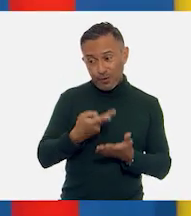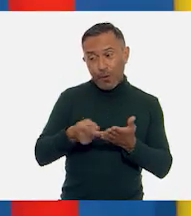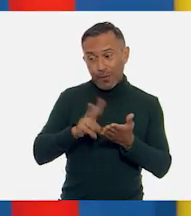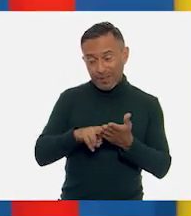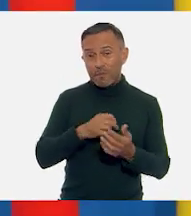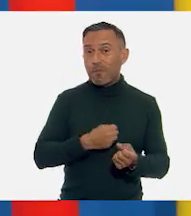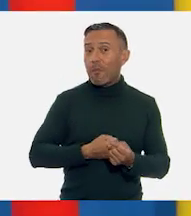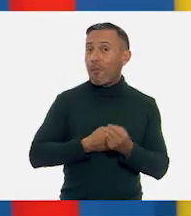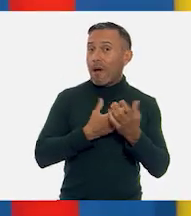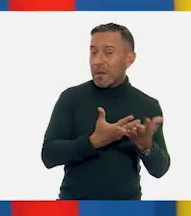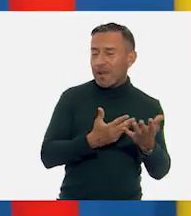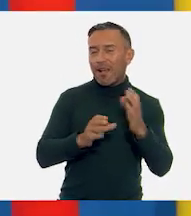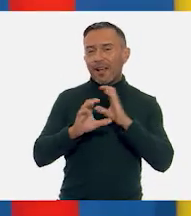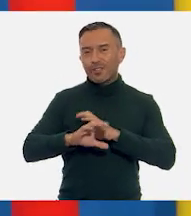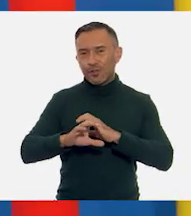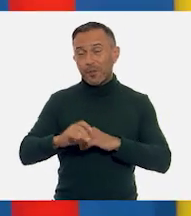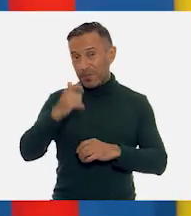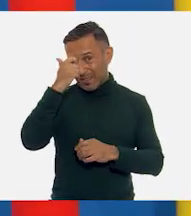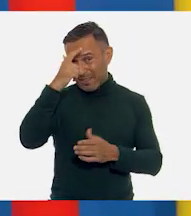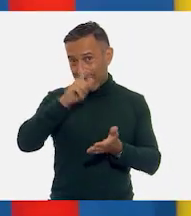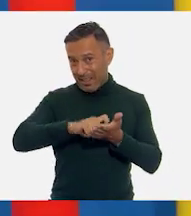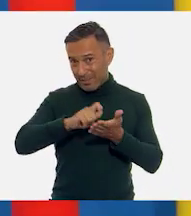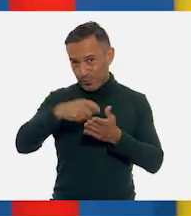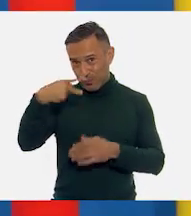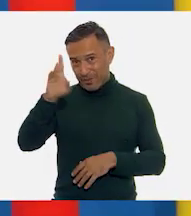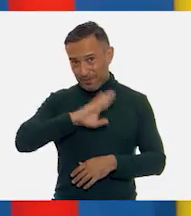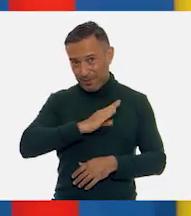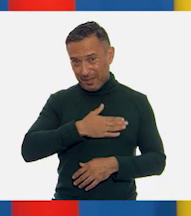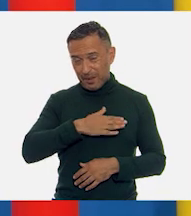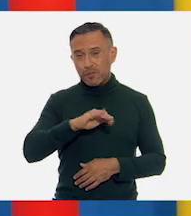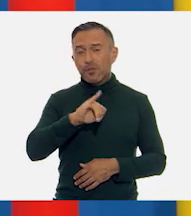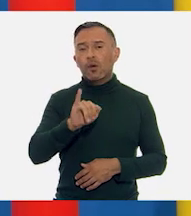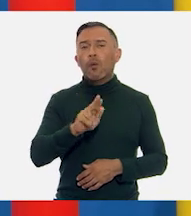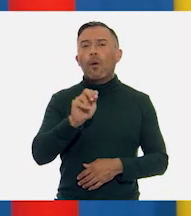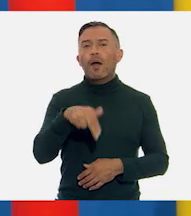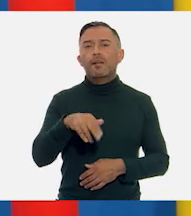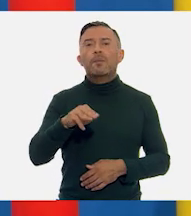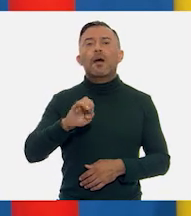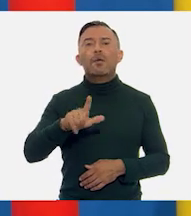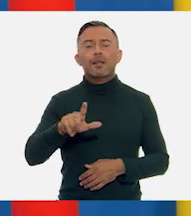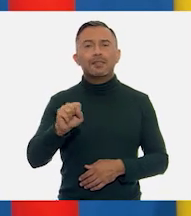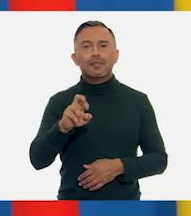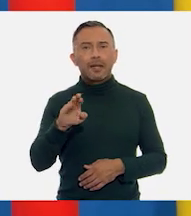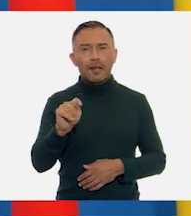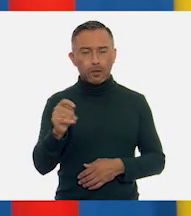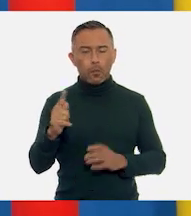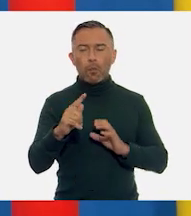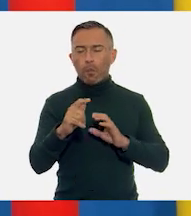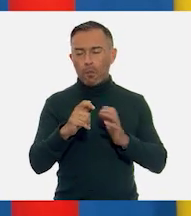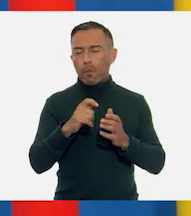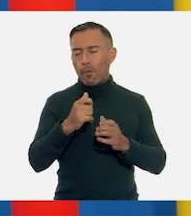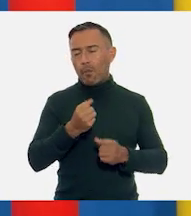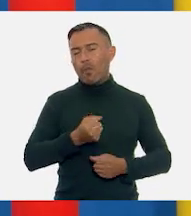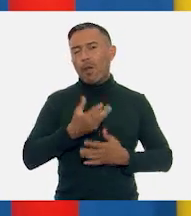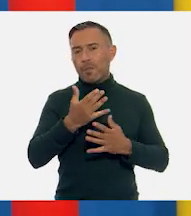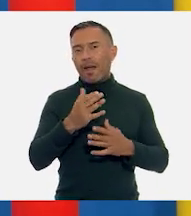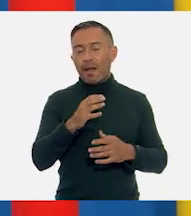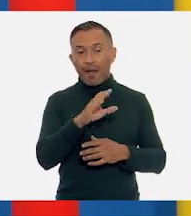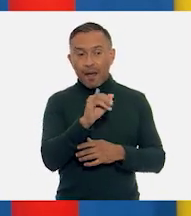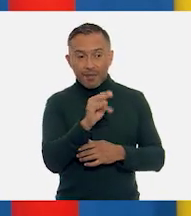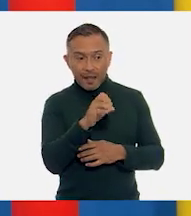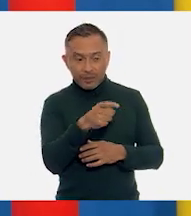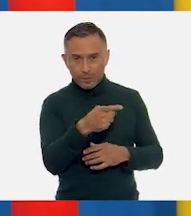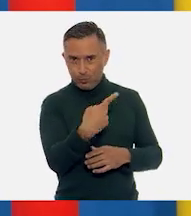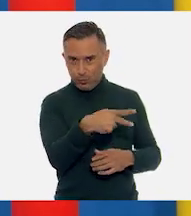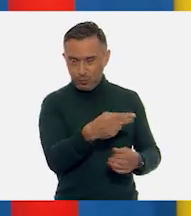Raulito. El cantautor español, Juan Manuel Serrat, tomó algunas estrofas del poema Cantares, de Antonio Machado, y los acompañó con